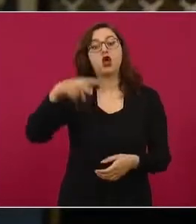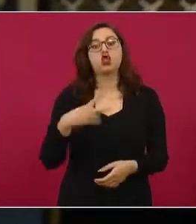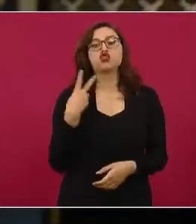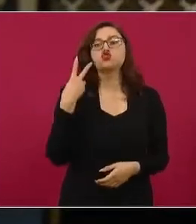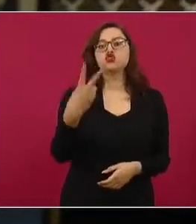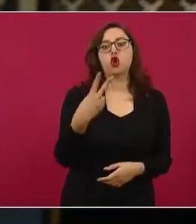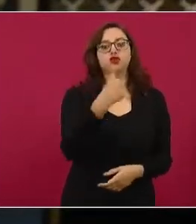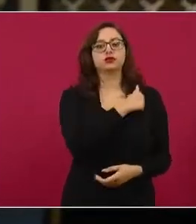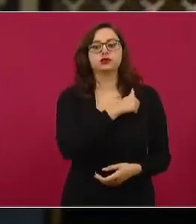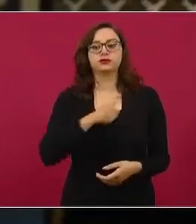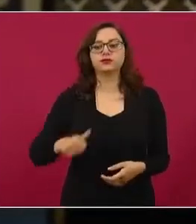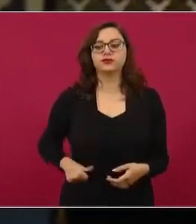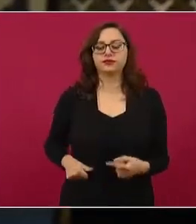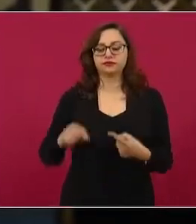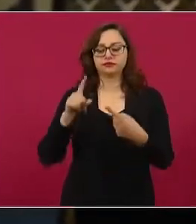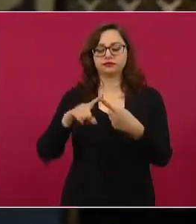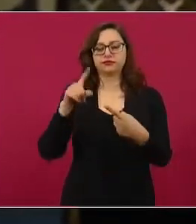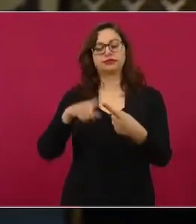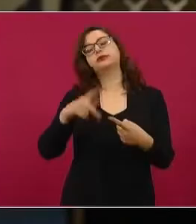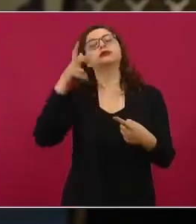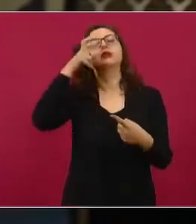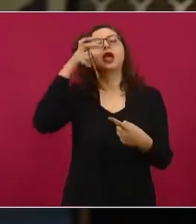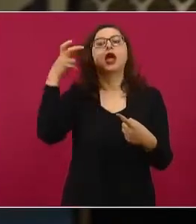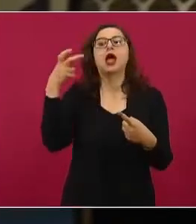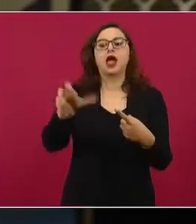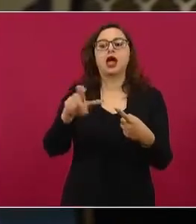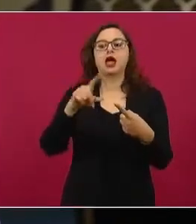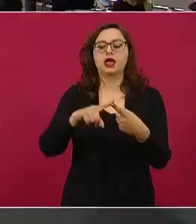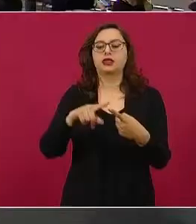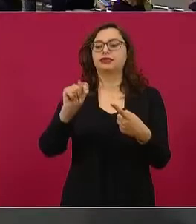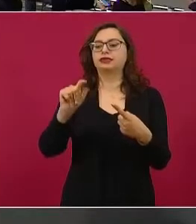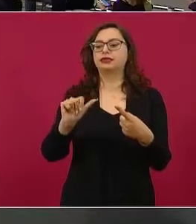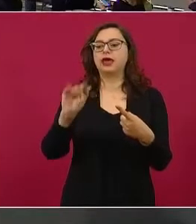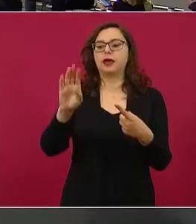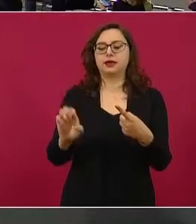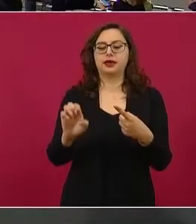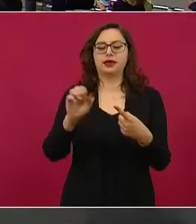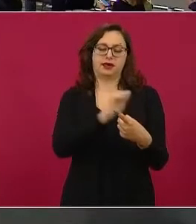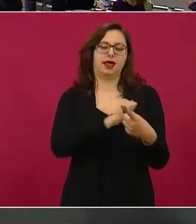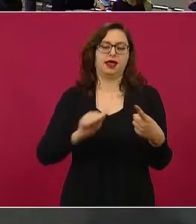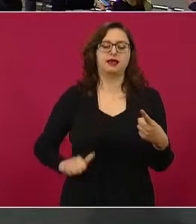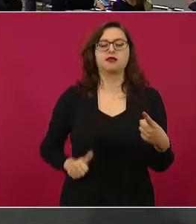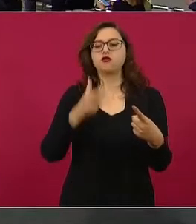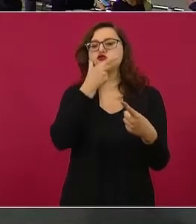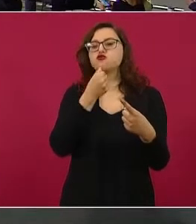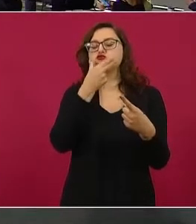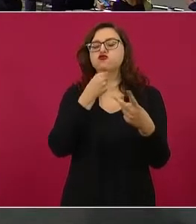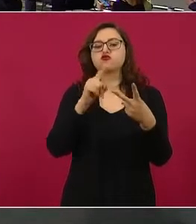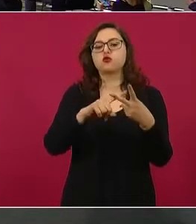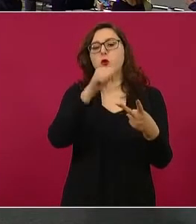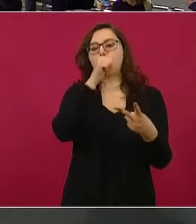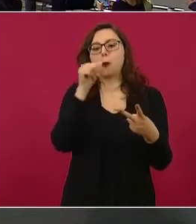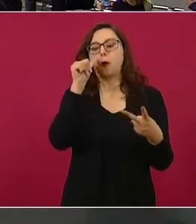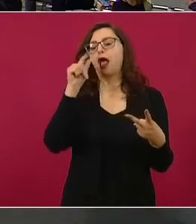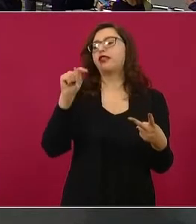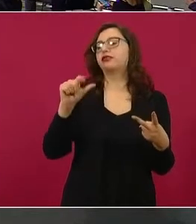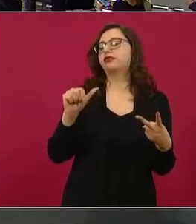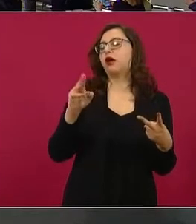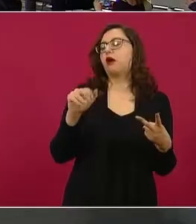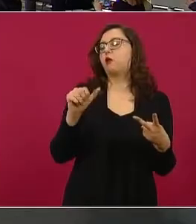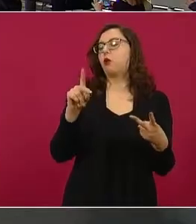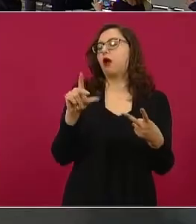lo que es Miguel Hidalgo con el alcalde Tave y en Benito Juárez con Taboada,